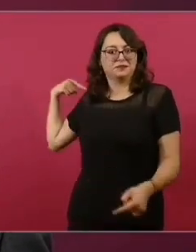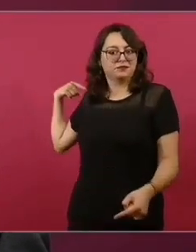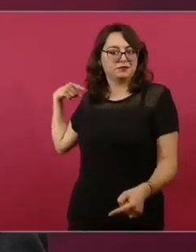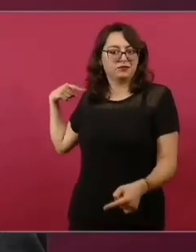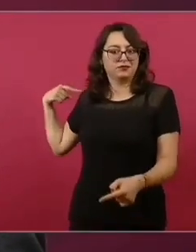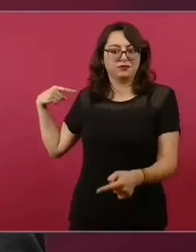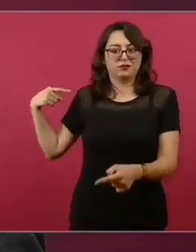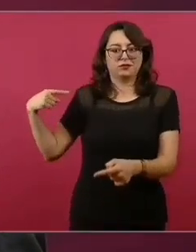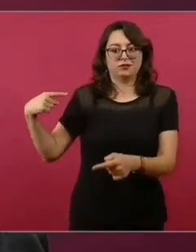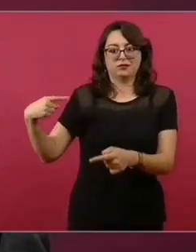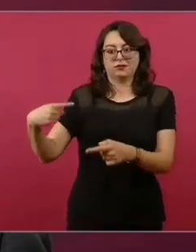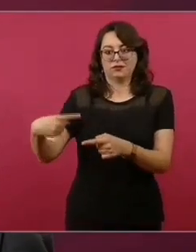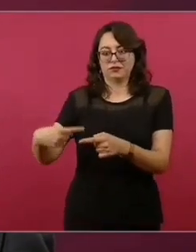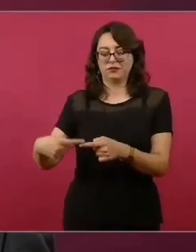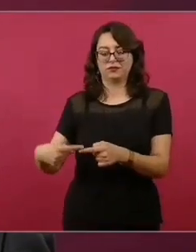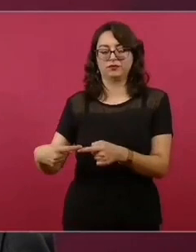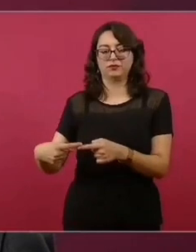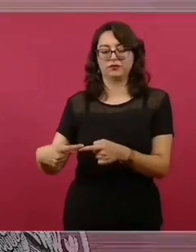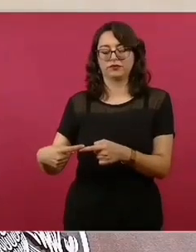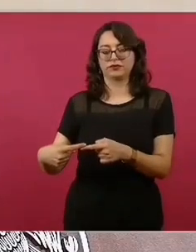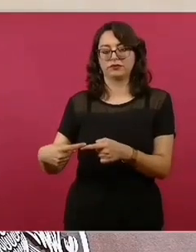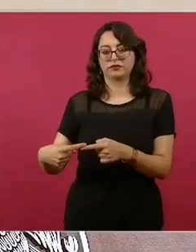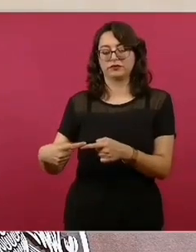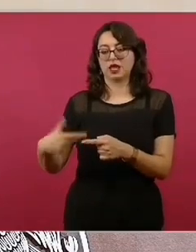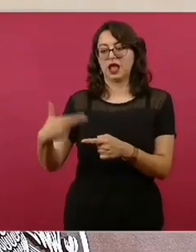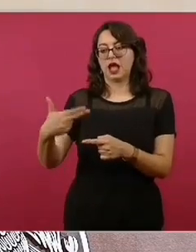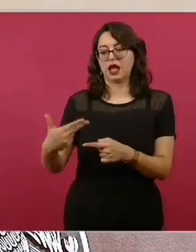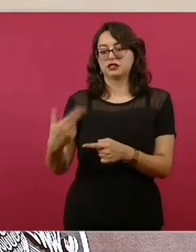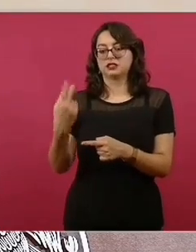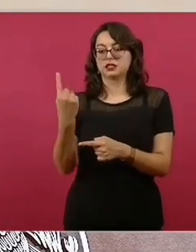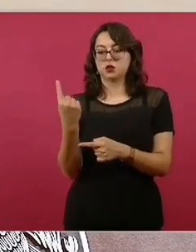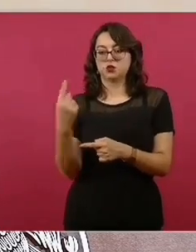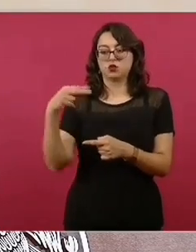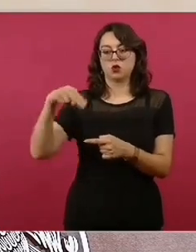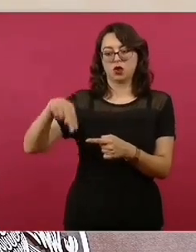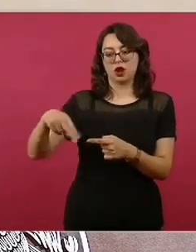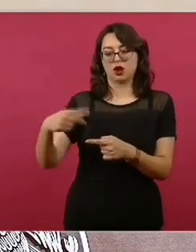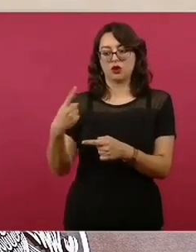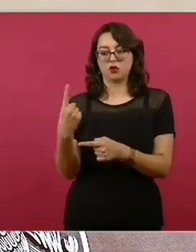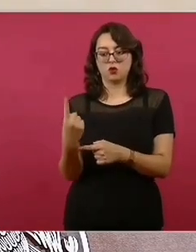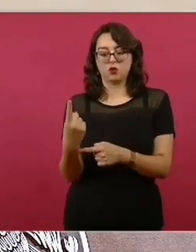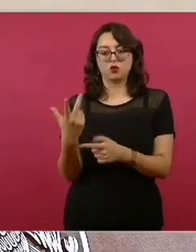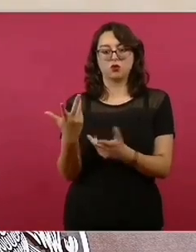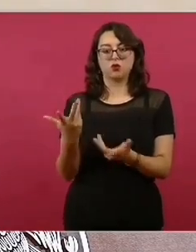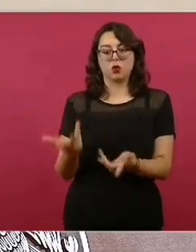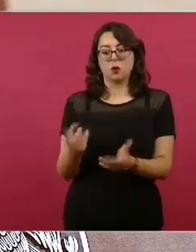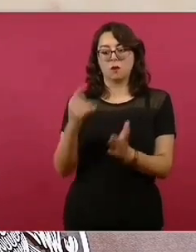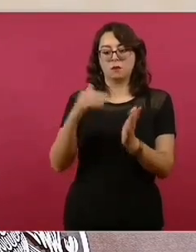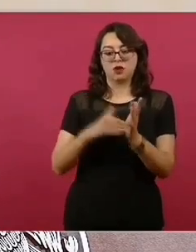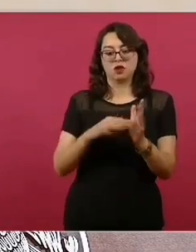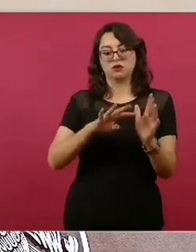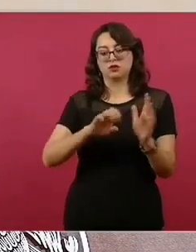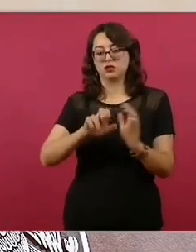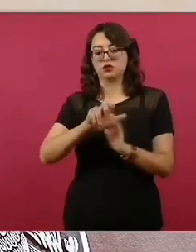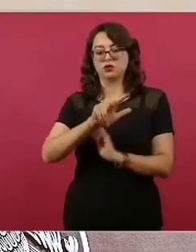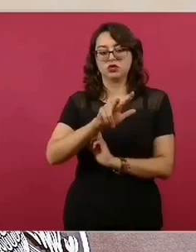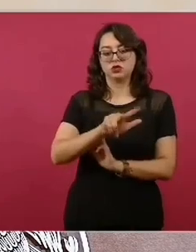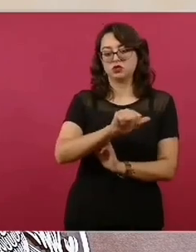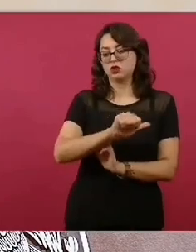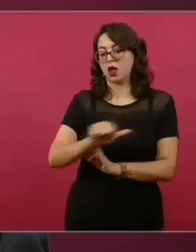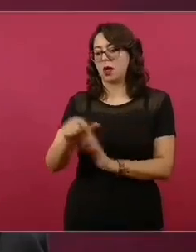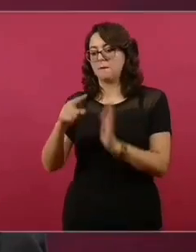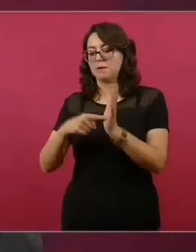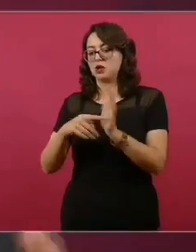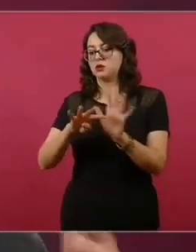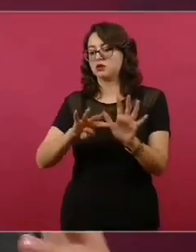famosísima y muy lamentable pandemia de influenza que ocurrió entre 1918 y 1921.